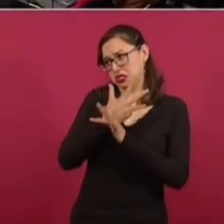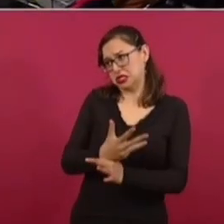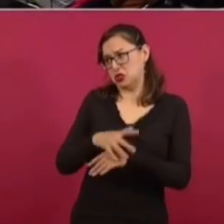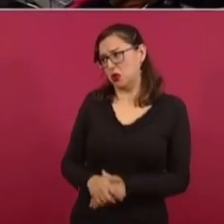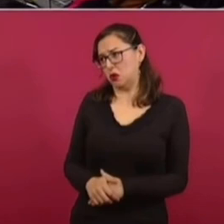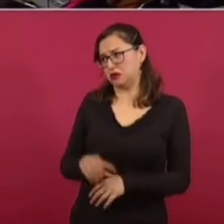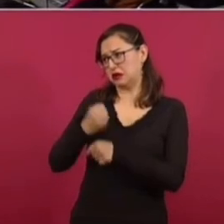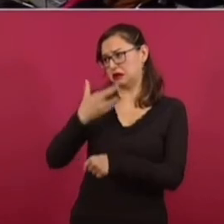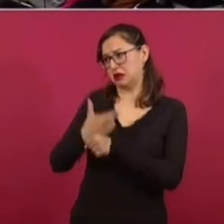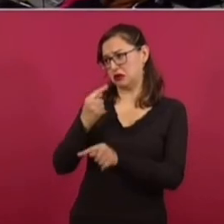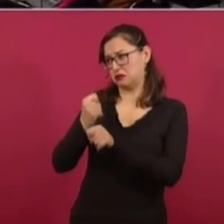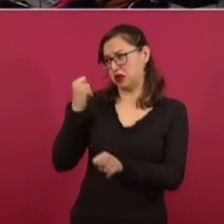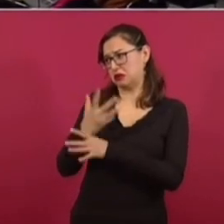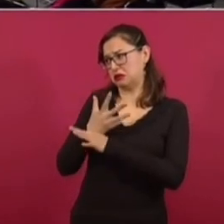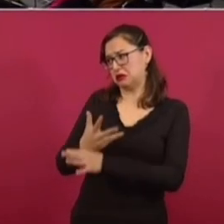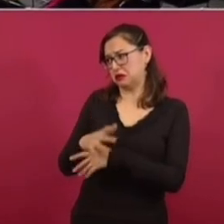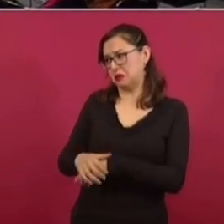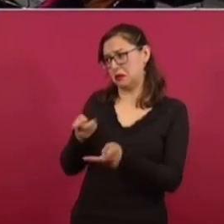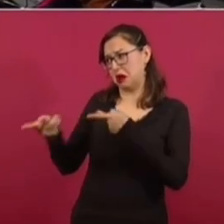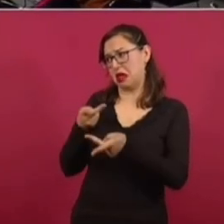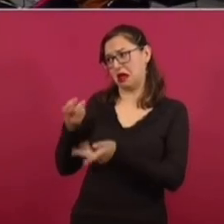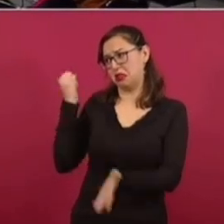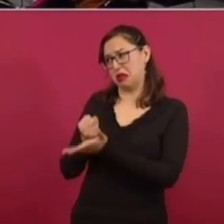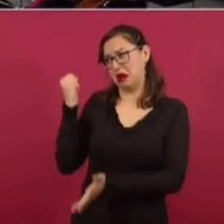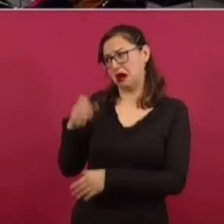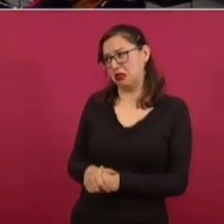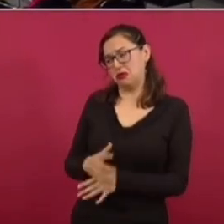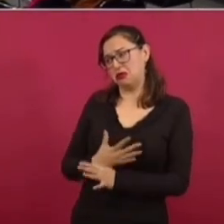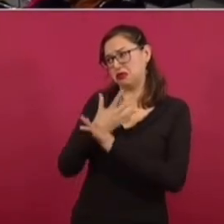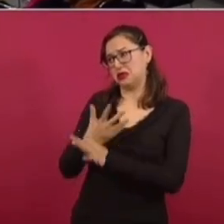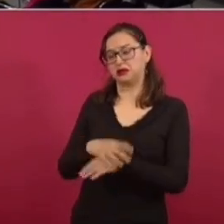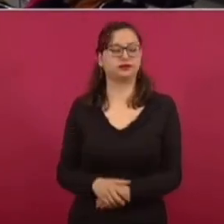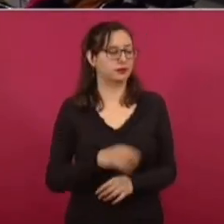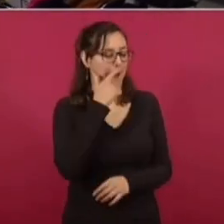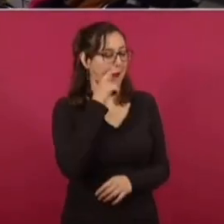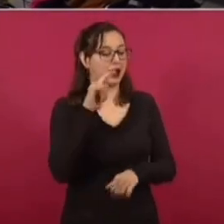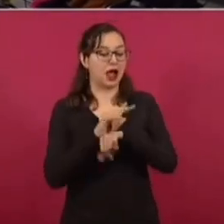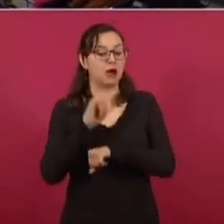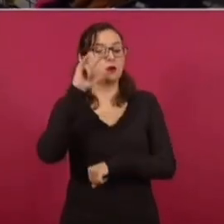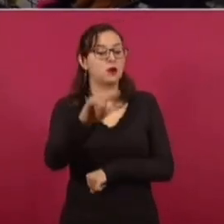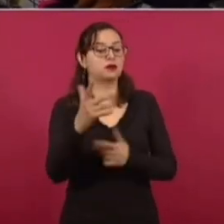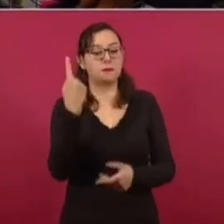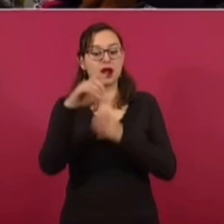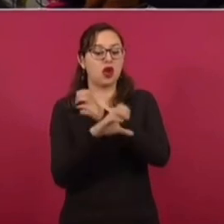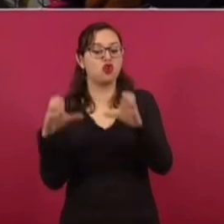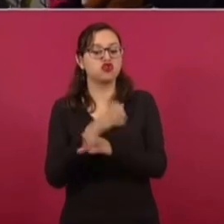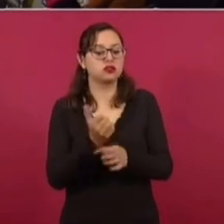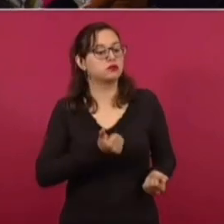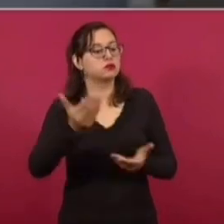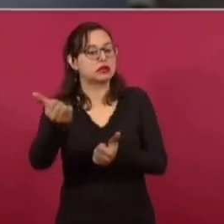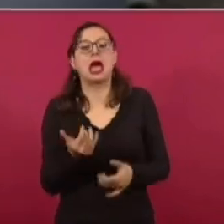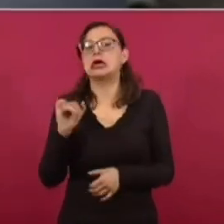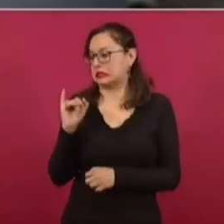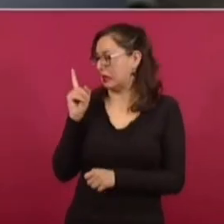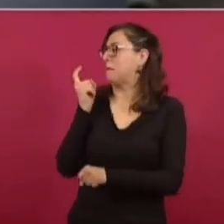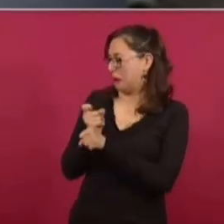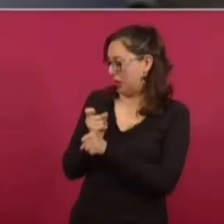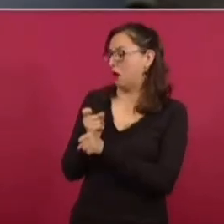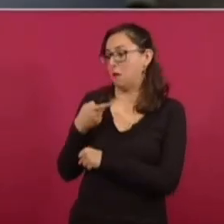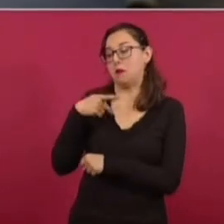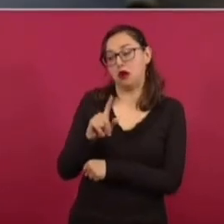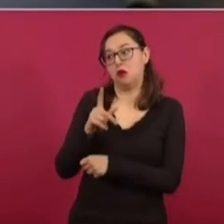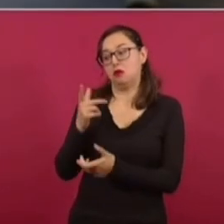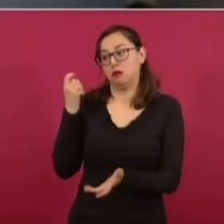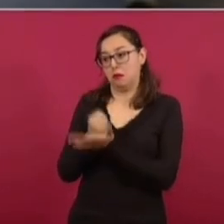preparando un decreto para trasladar el tráfico a la pero no. Era de carga. En una primera etapa de carga de charters, pensando en empezar a desahogar, pero sí por decreto.